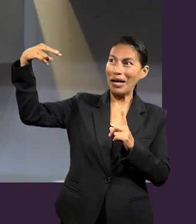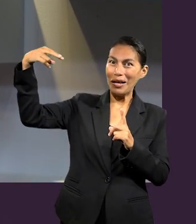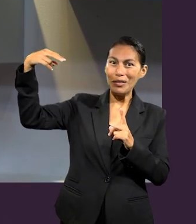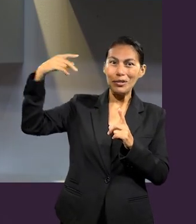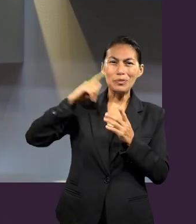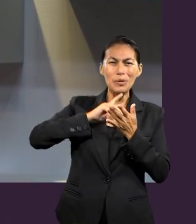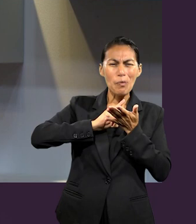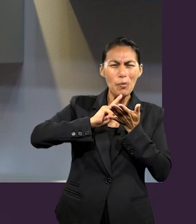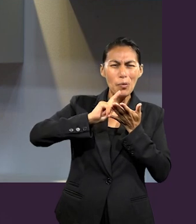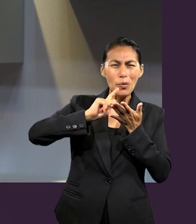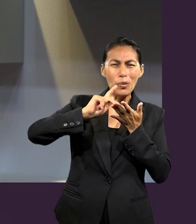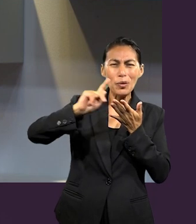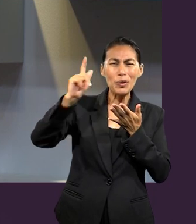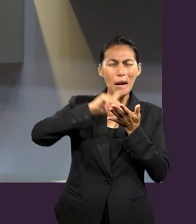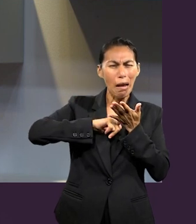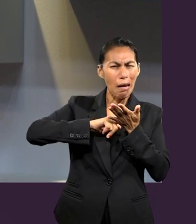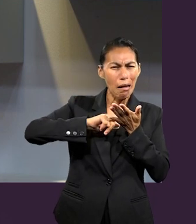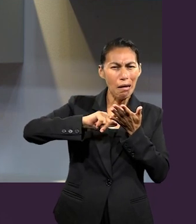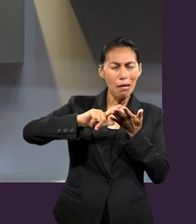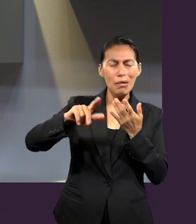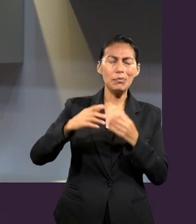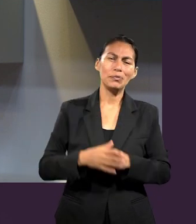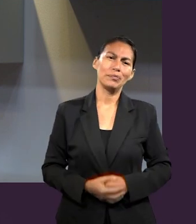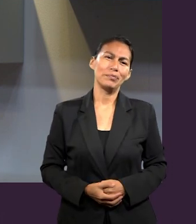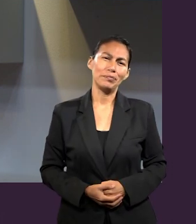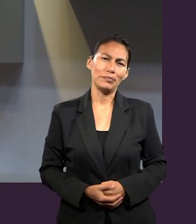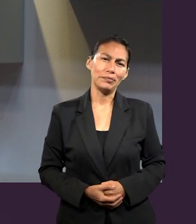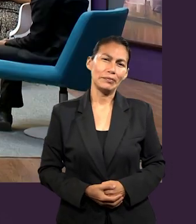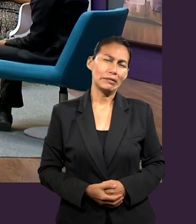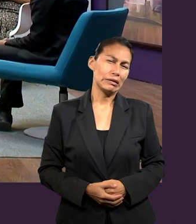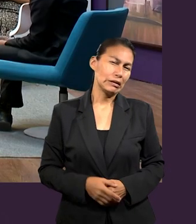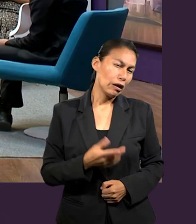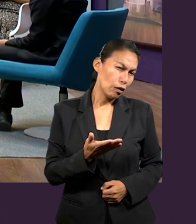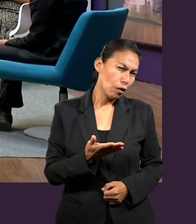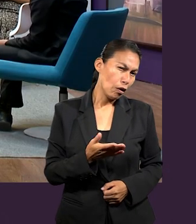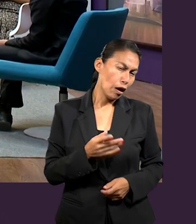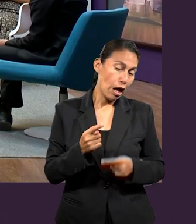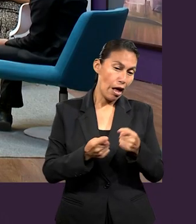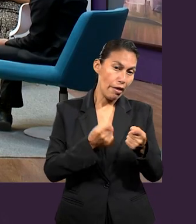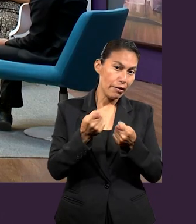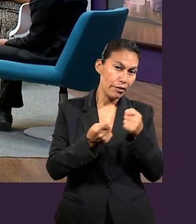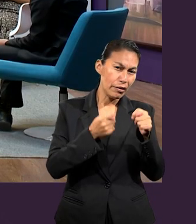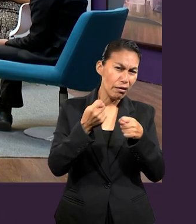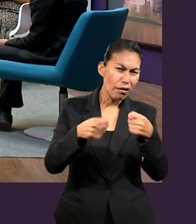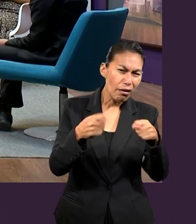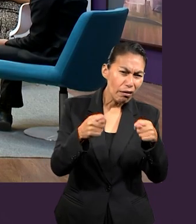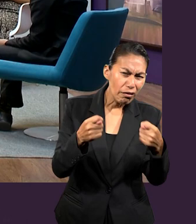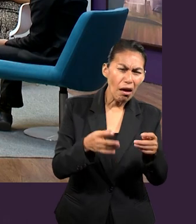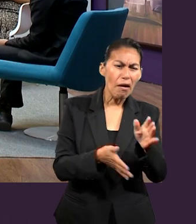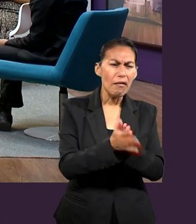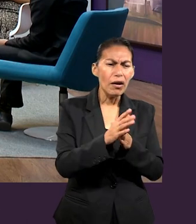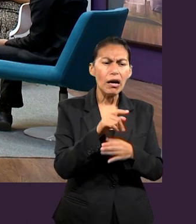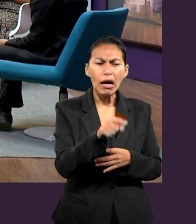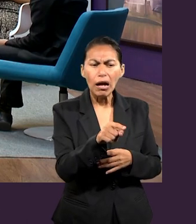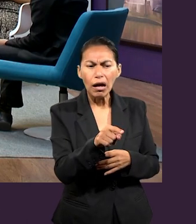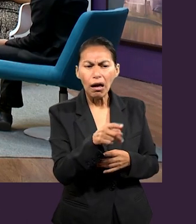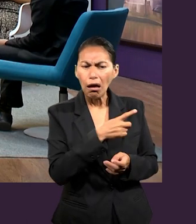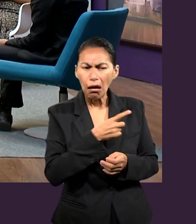es el sentimiento que pasa por ustedes cuando ustedes le dicen, ¿sabes qué? Cuando vas a la tiendita de la esquina y te dicen, no debes nada.